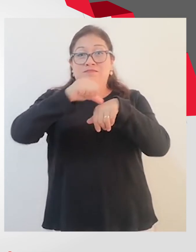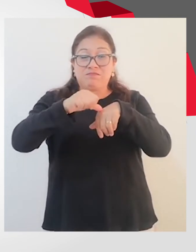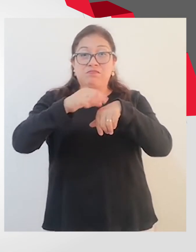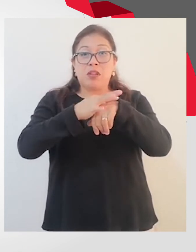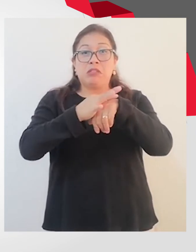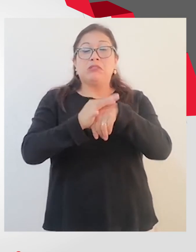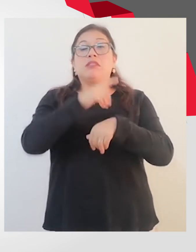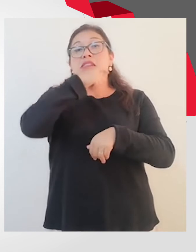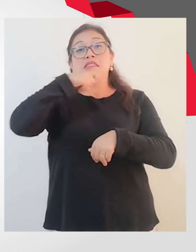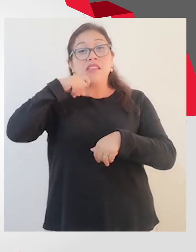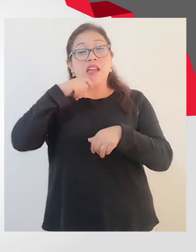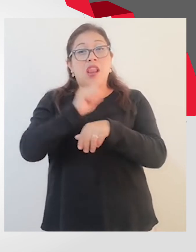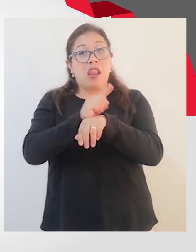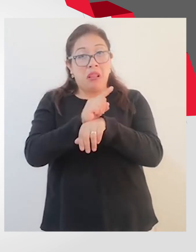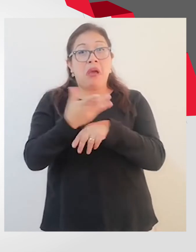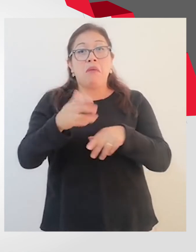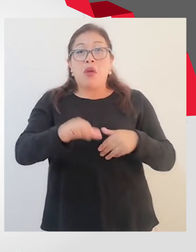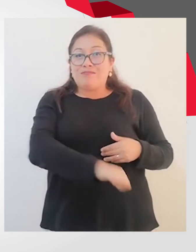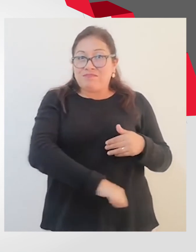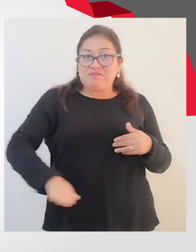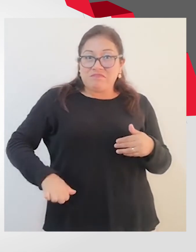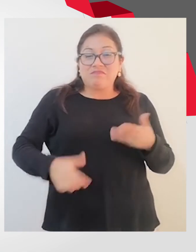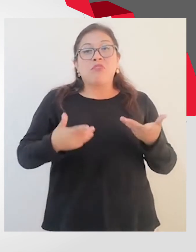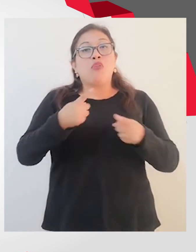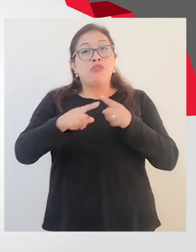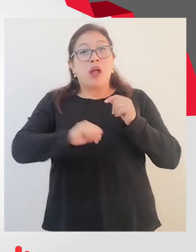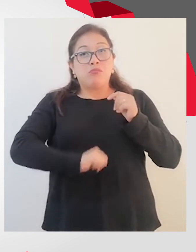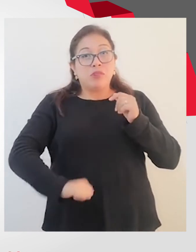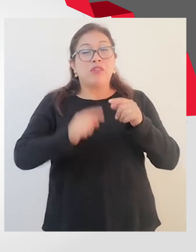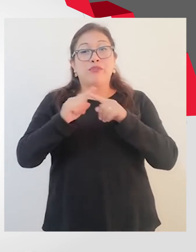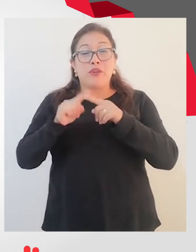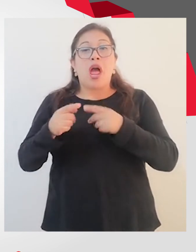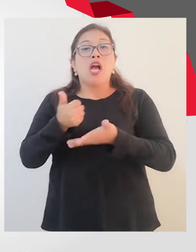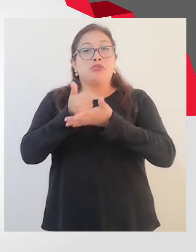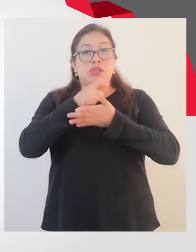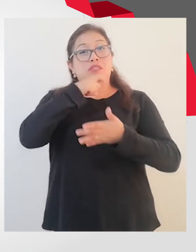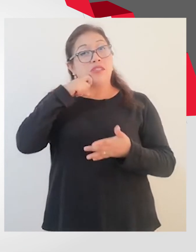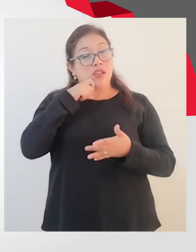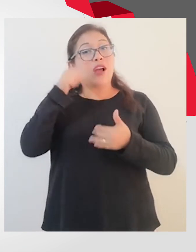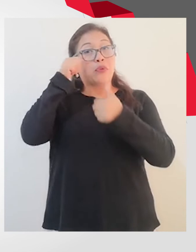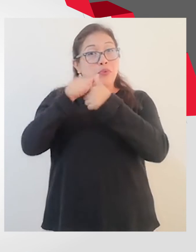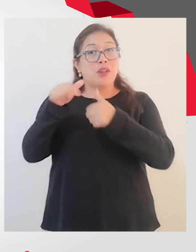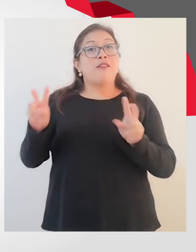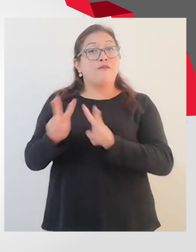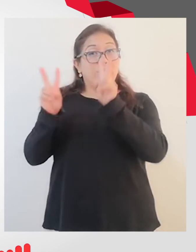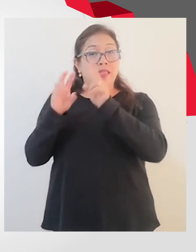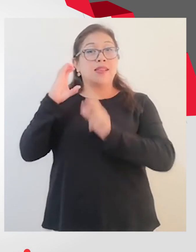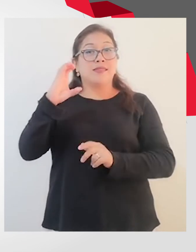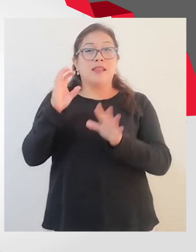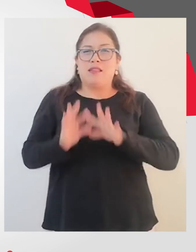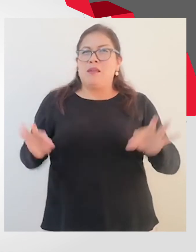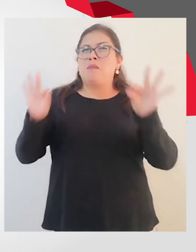heridas de las personas que están operadas. Hay que tener en cuenta que la vitamina C es